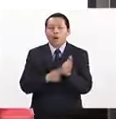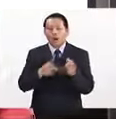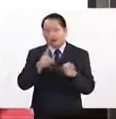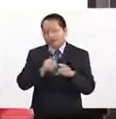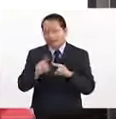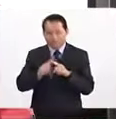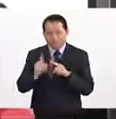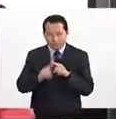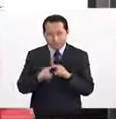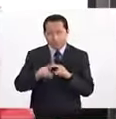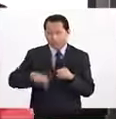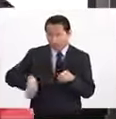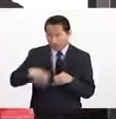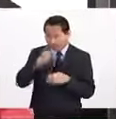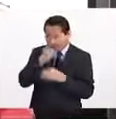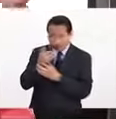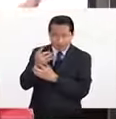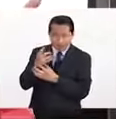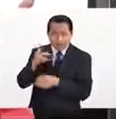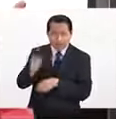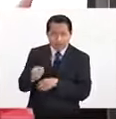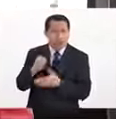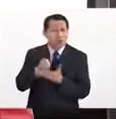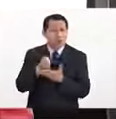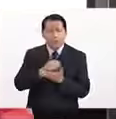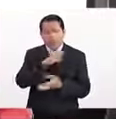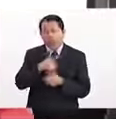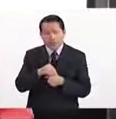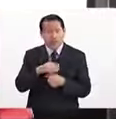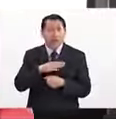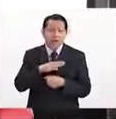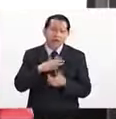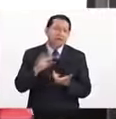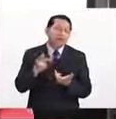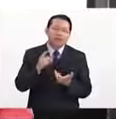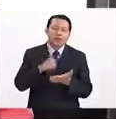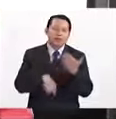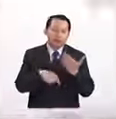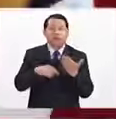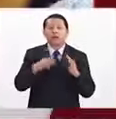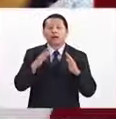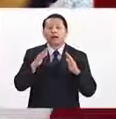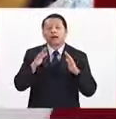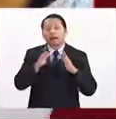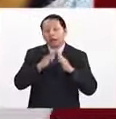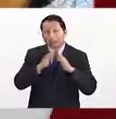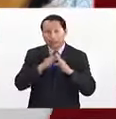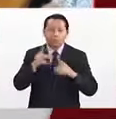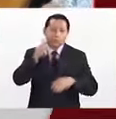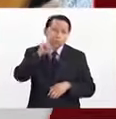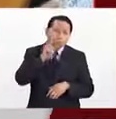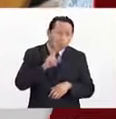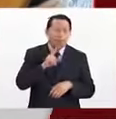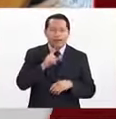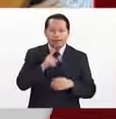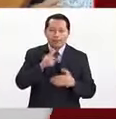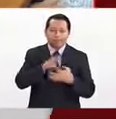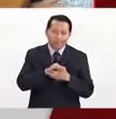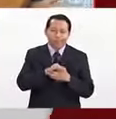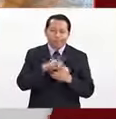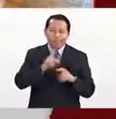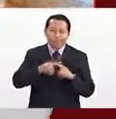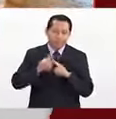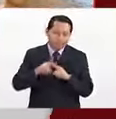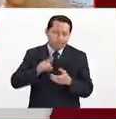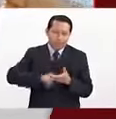Efectivamente, como decías, dice, bueno, pues la economía está presente en todas, en las amas de casa. Bueno, aquí se critica fundamentalmente es